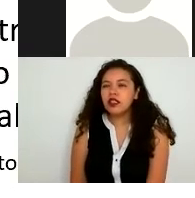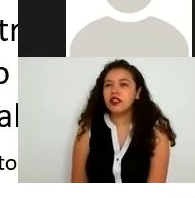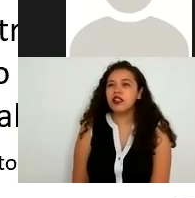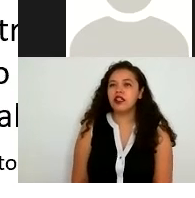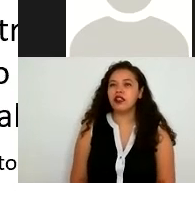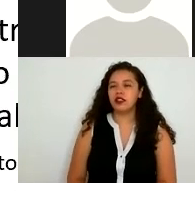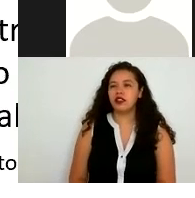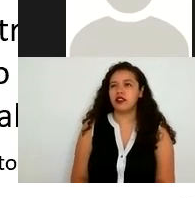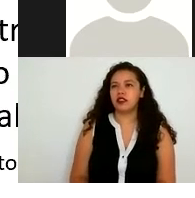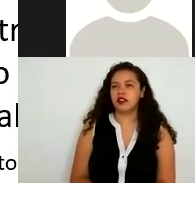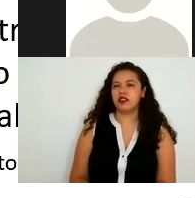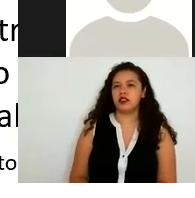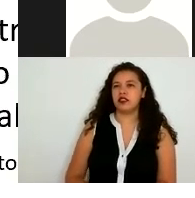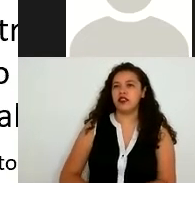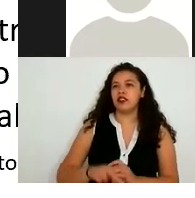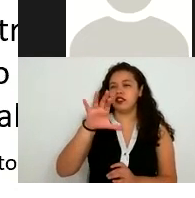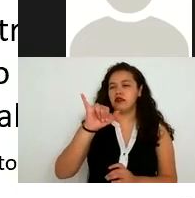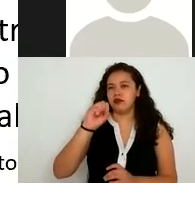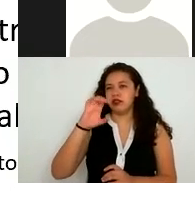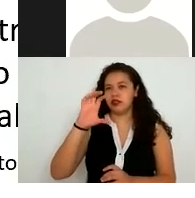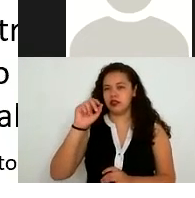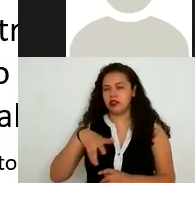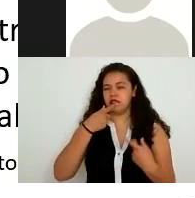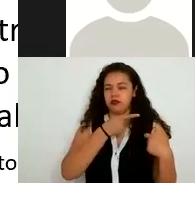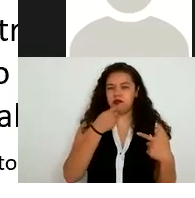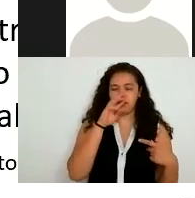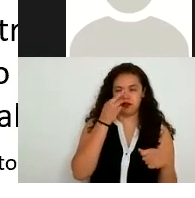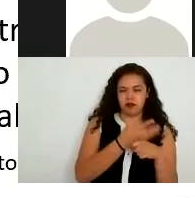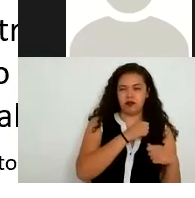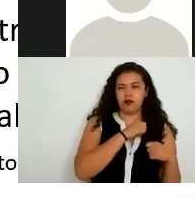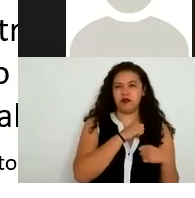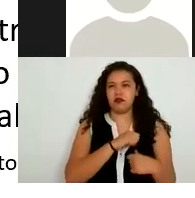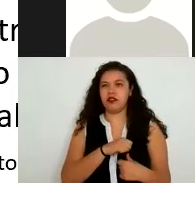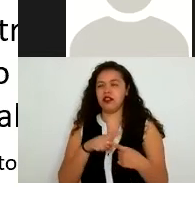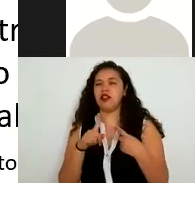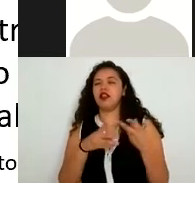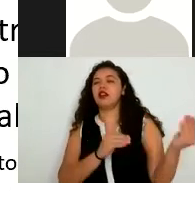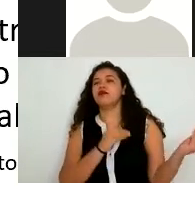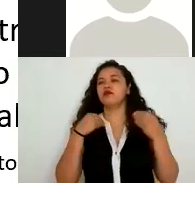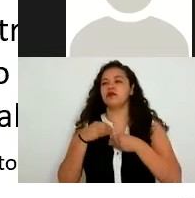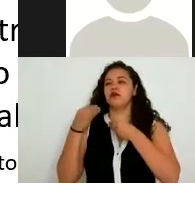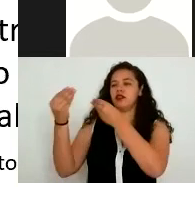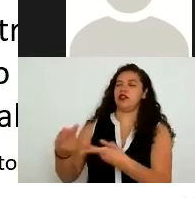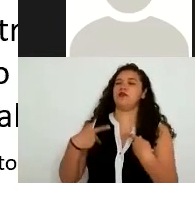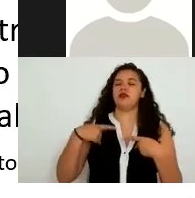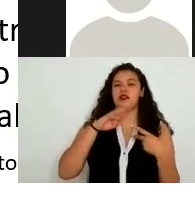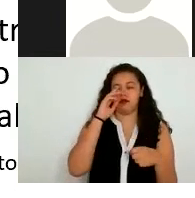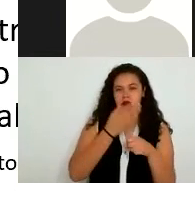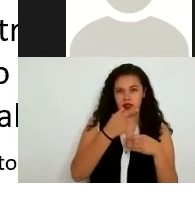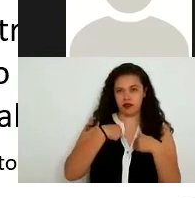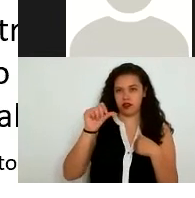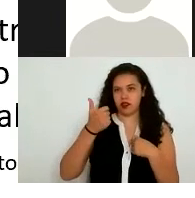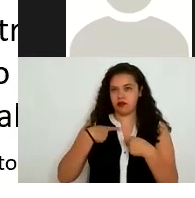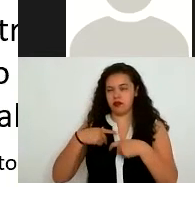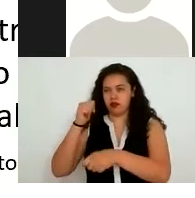da entre el responsable y el encargado y la transferencia se da entre el responsable y un tercero en cuanto a la remisión